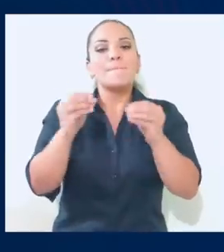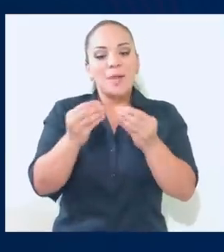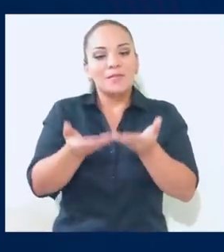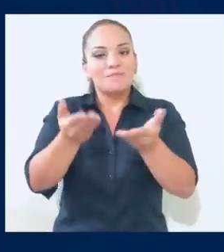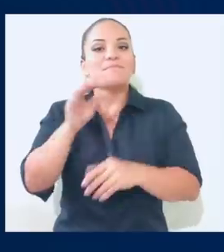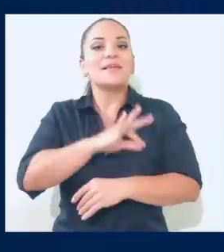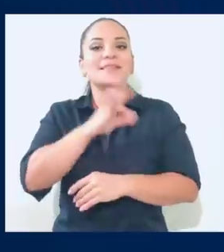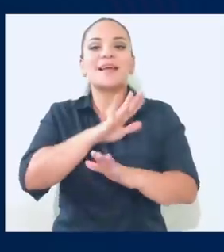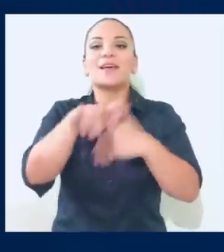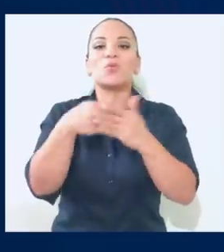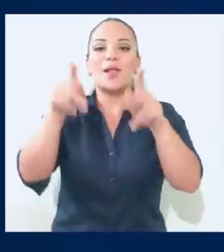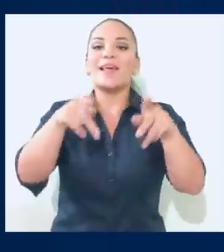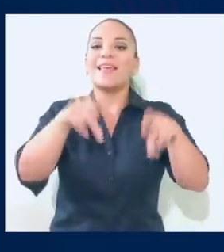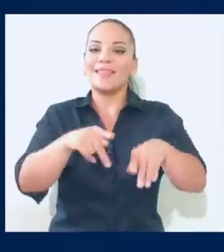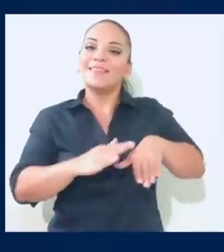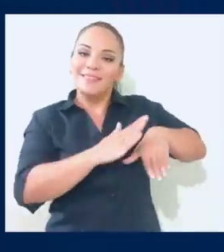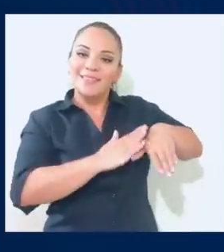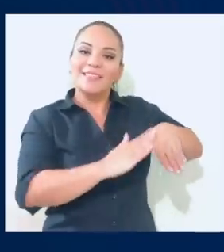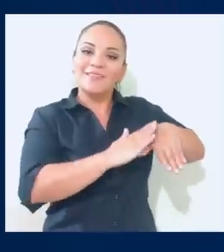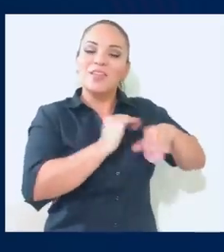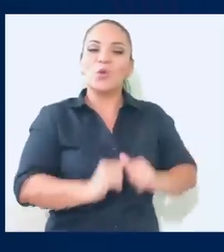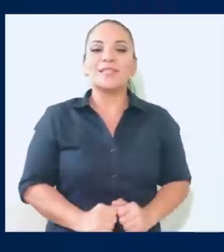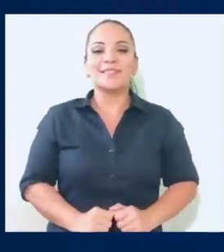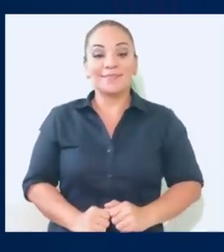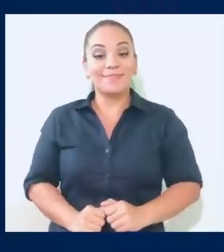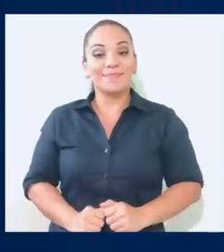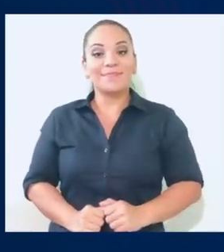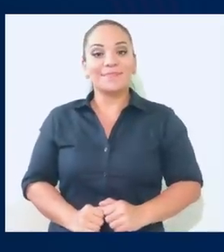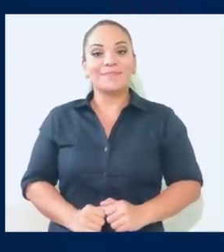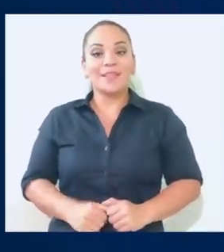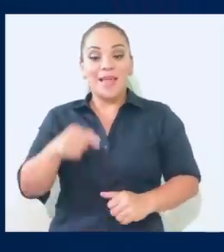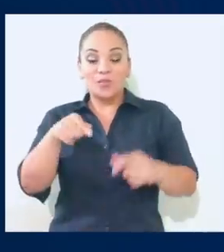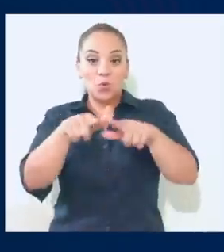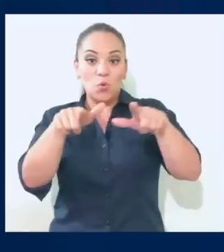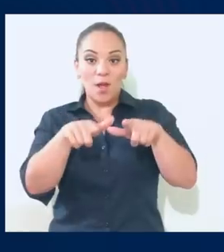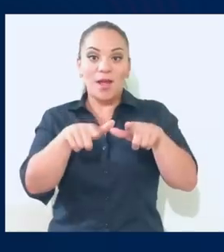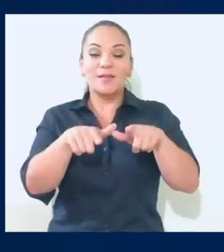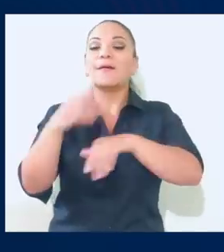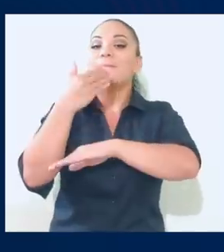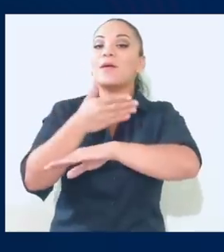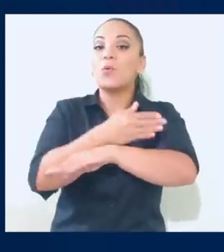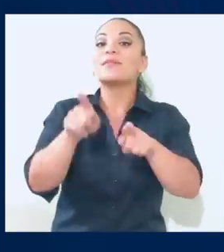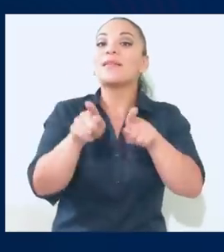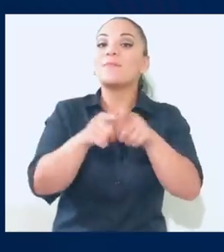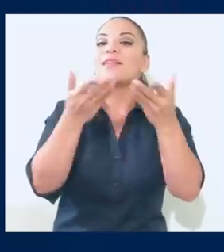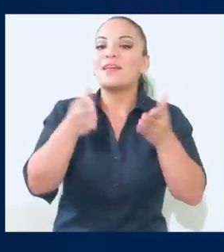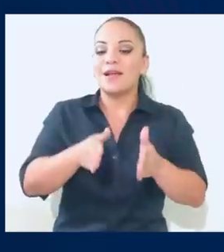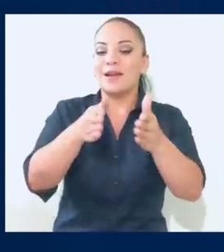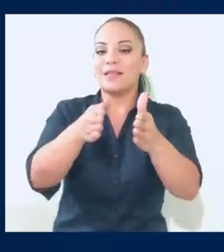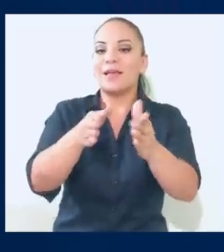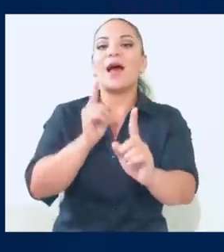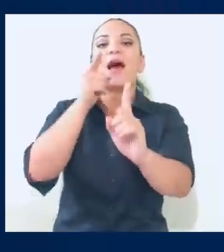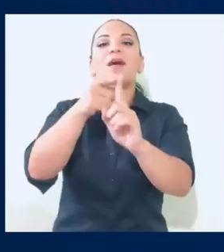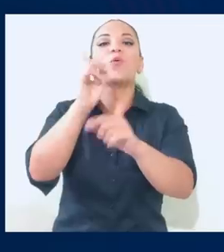a toda la gente de estas regiones. Y hablo de regiones, porque con las mejoras en la carretera hacia Playa